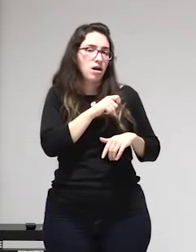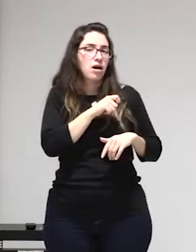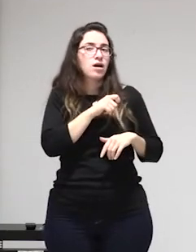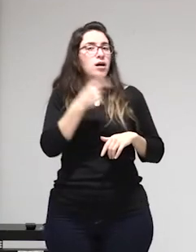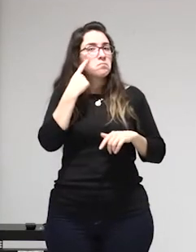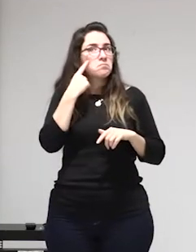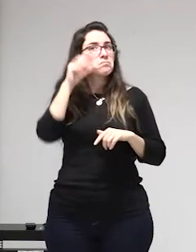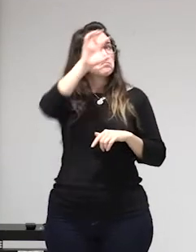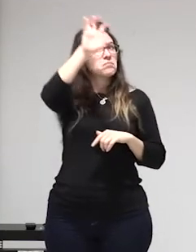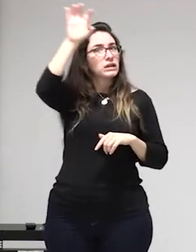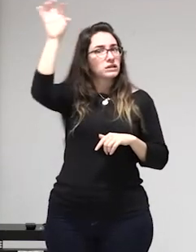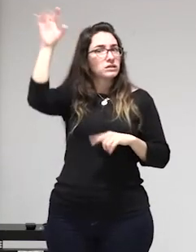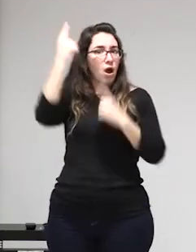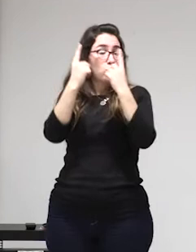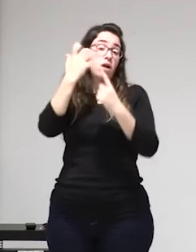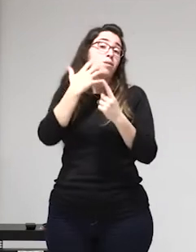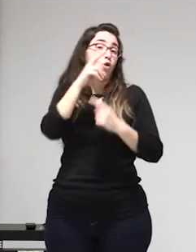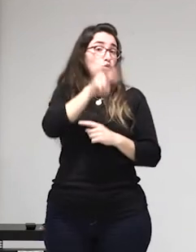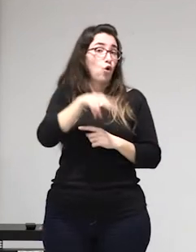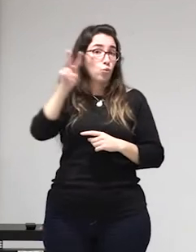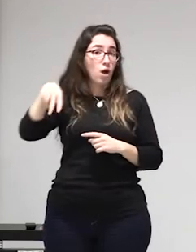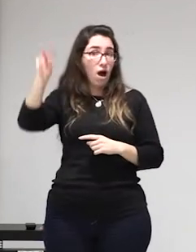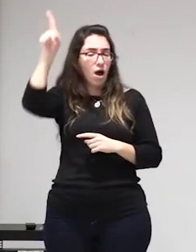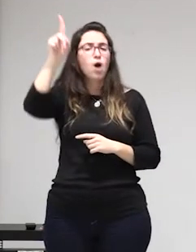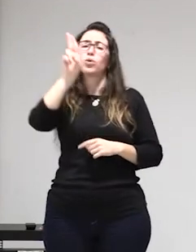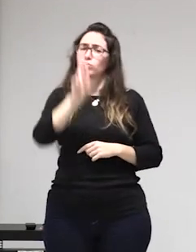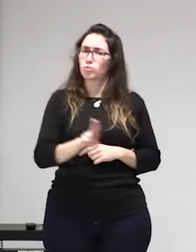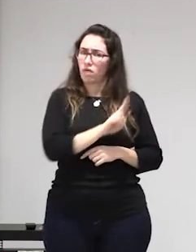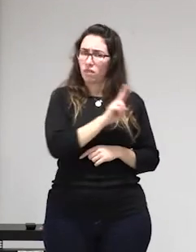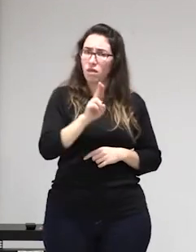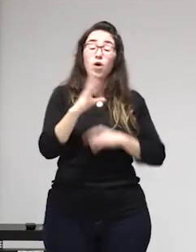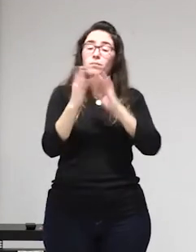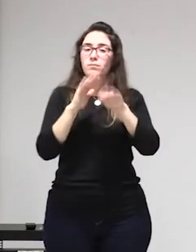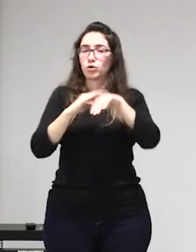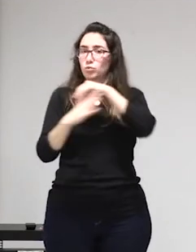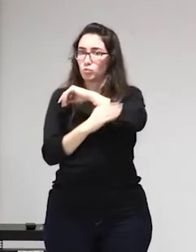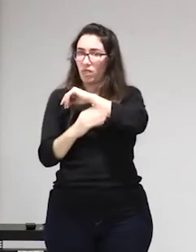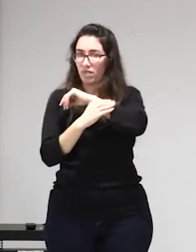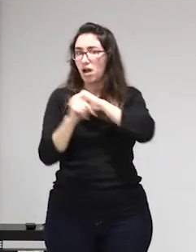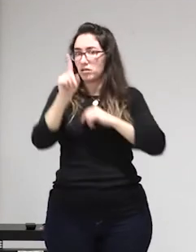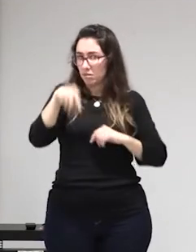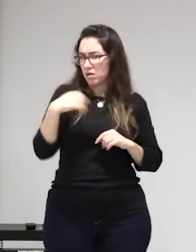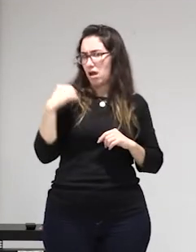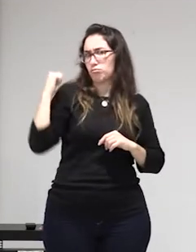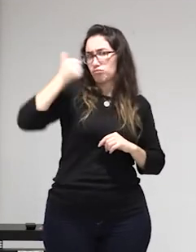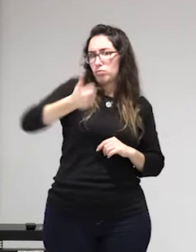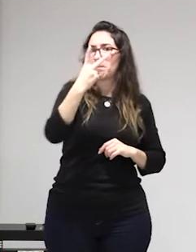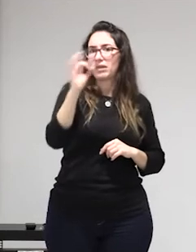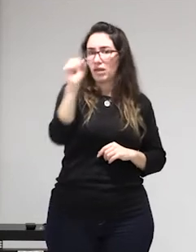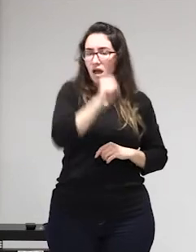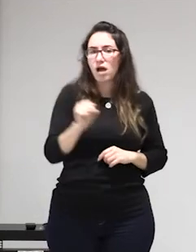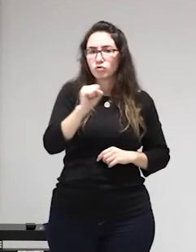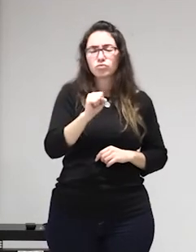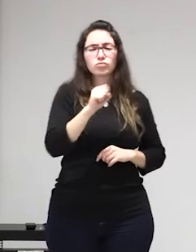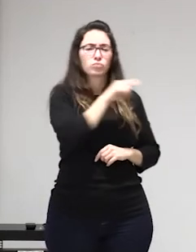hospital y nos buscaron un hotel para dos noches luego volvimos a casa y dos días despues el arrendador nos echó a la calle